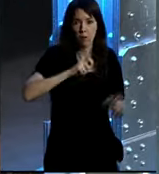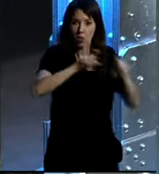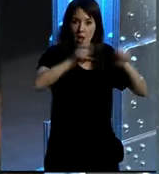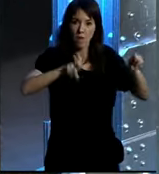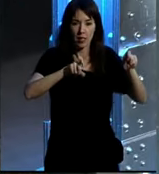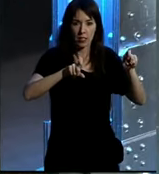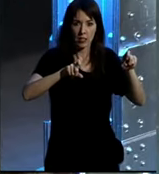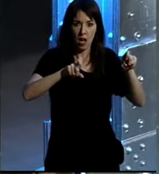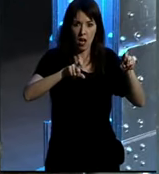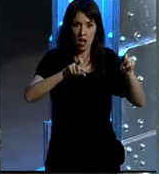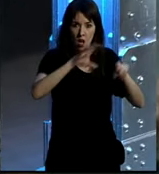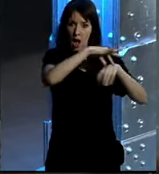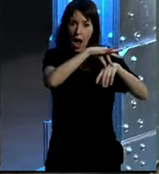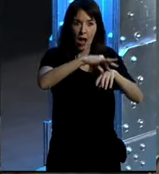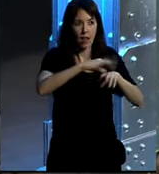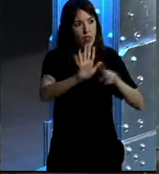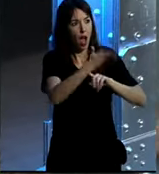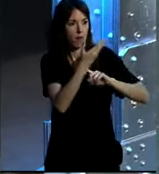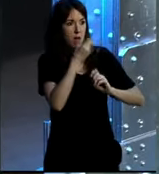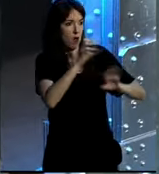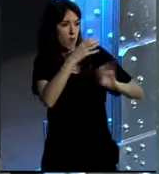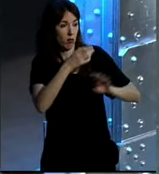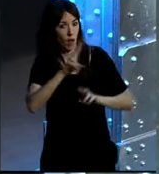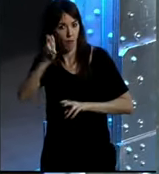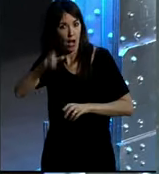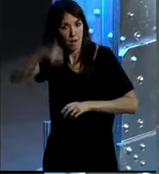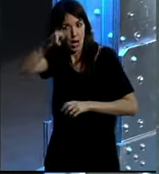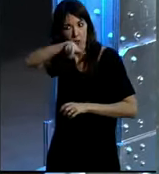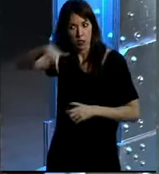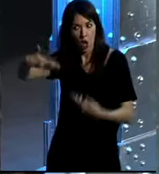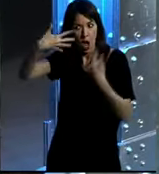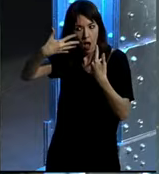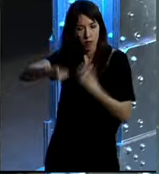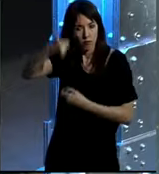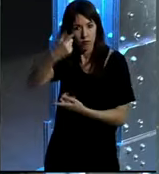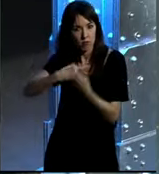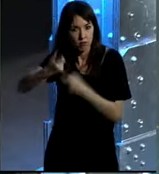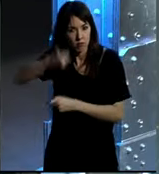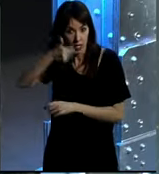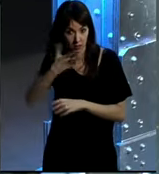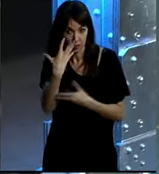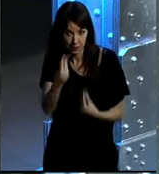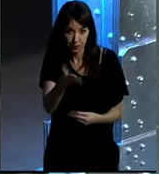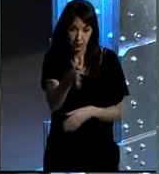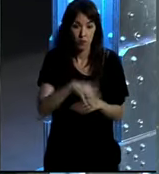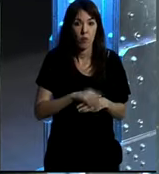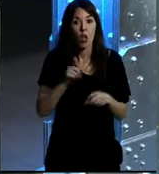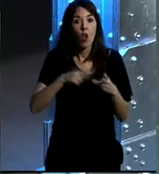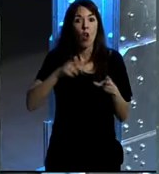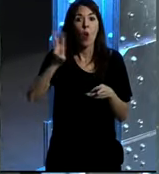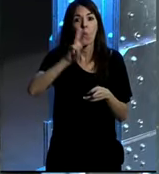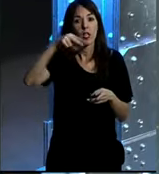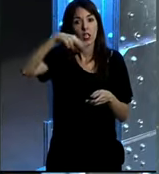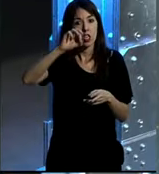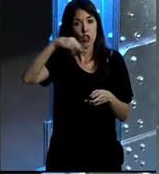o la que nos da el profesional que está en la agencia de viajes. Esa es un poco la idea que hay detrás de este libro, para que lo podamos entender. Wikinomics,